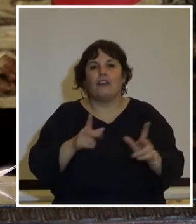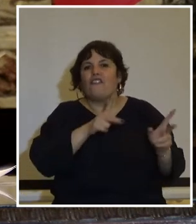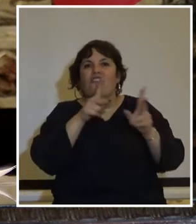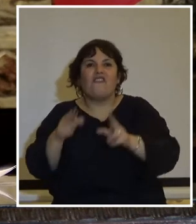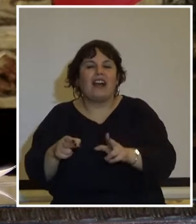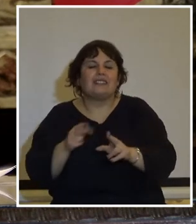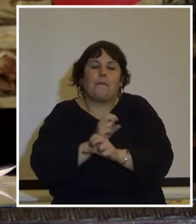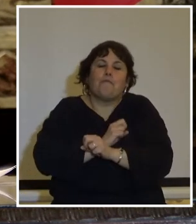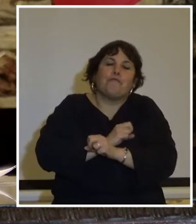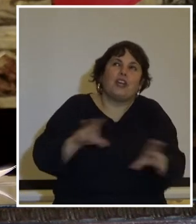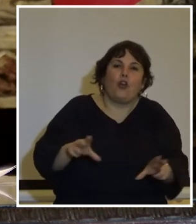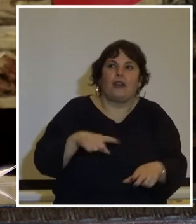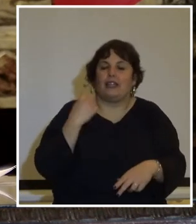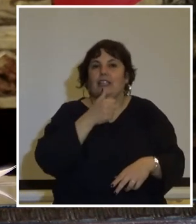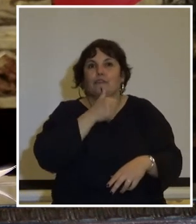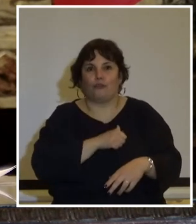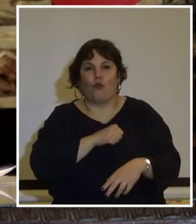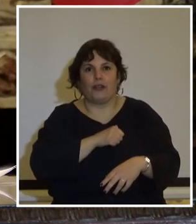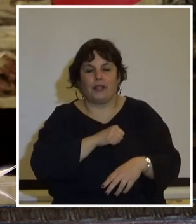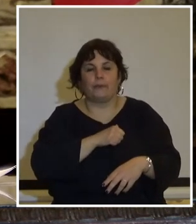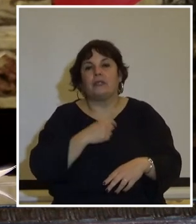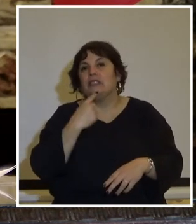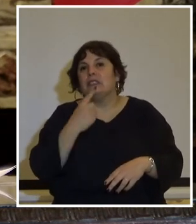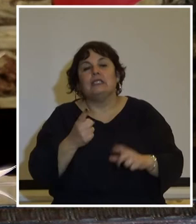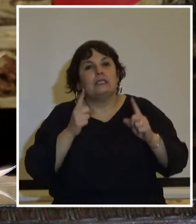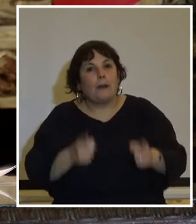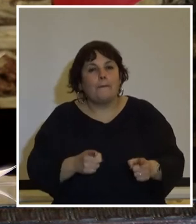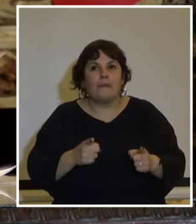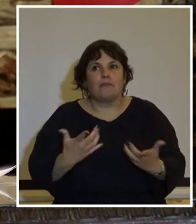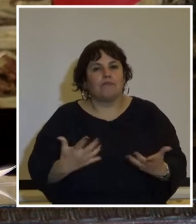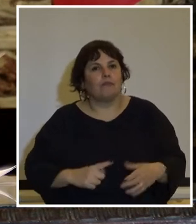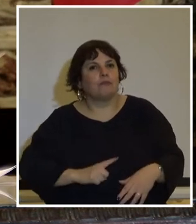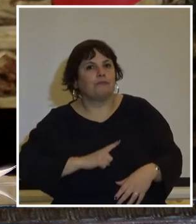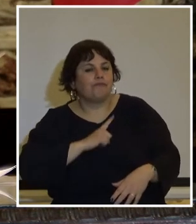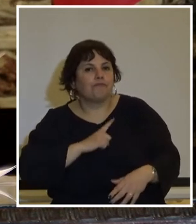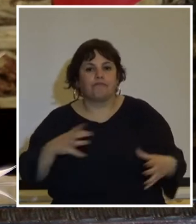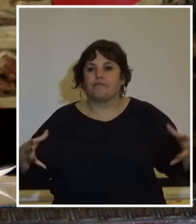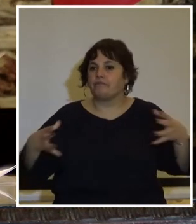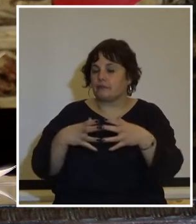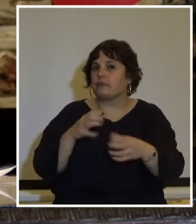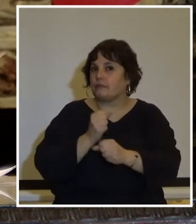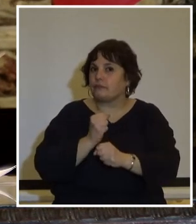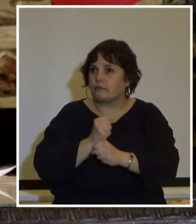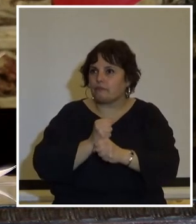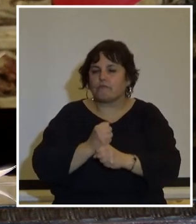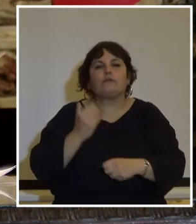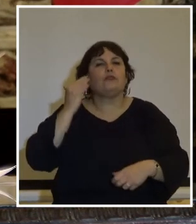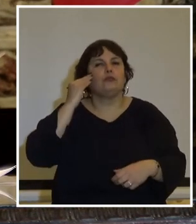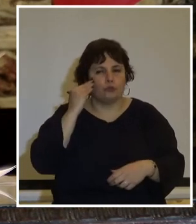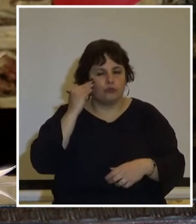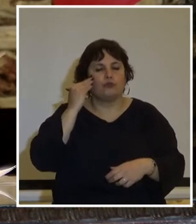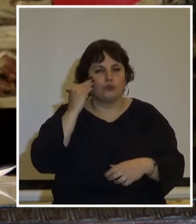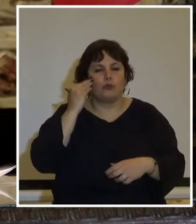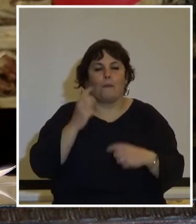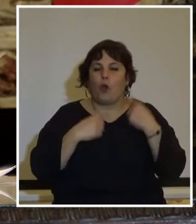más oscura de nuestra historia cabe destacar con gran orgullo que nuestra clase trabajadora supo enfrentar como